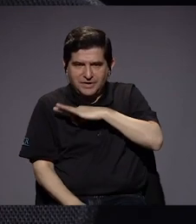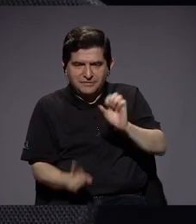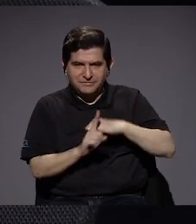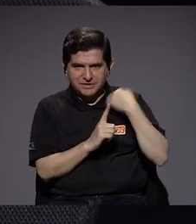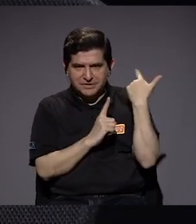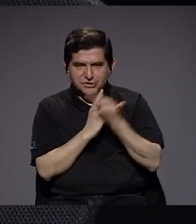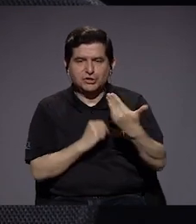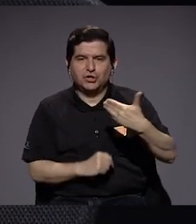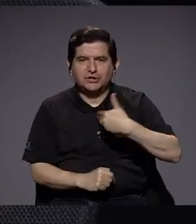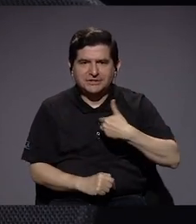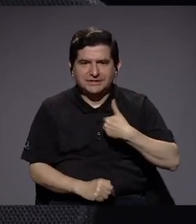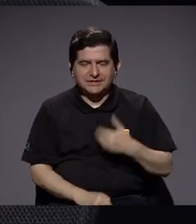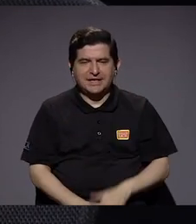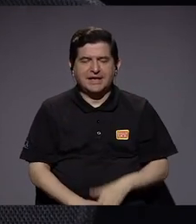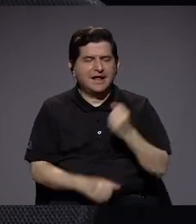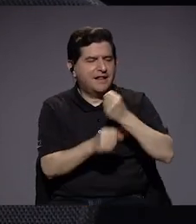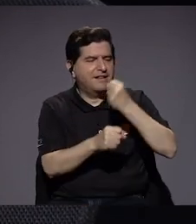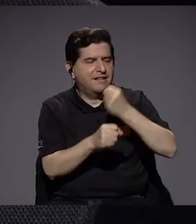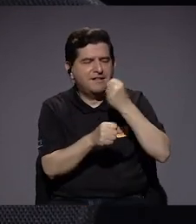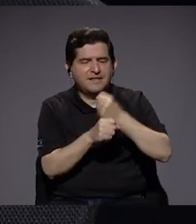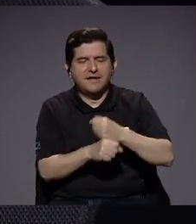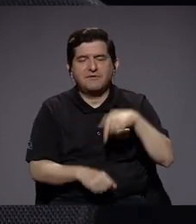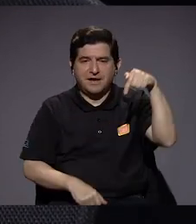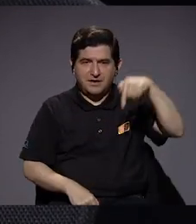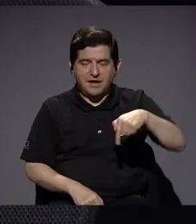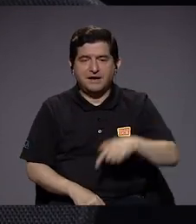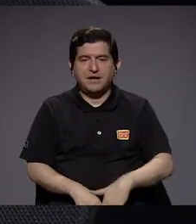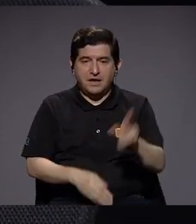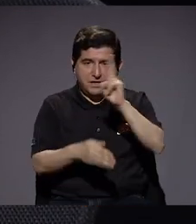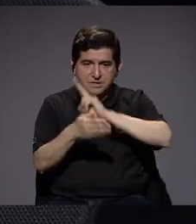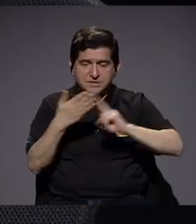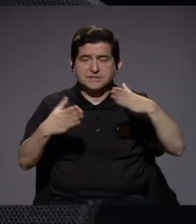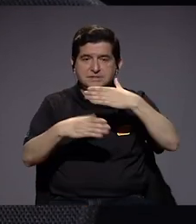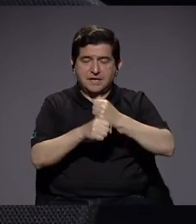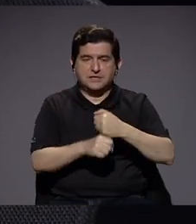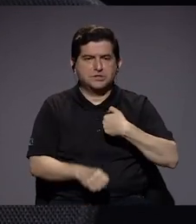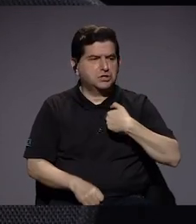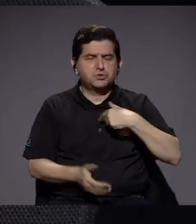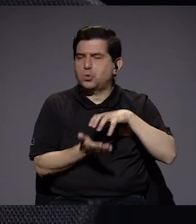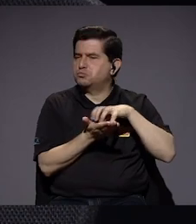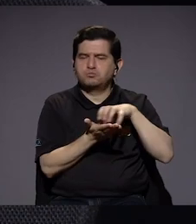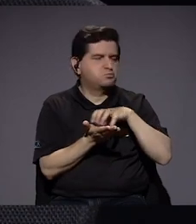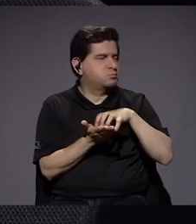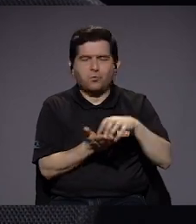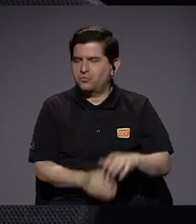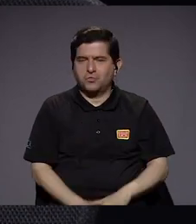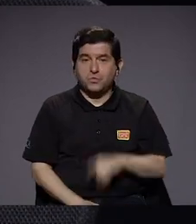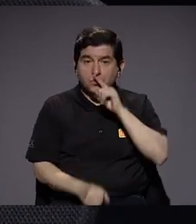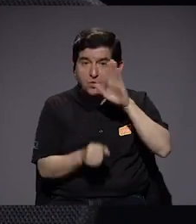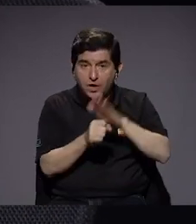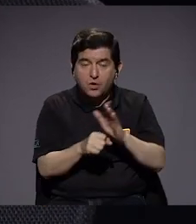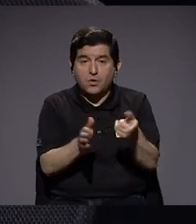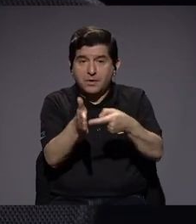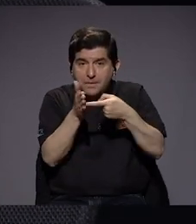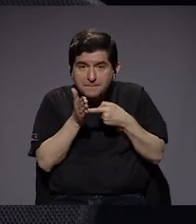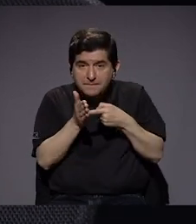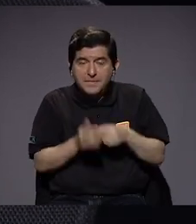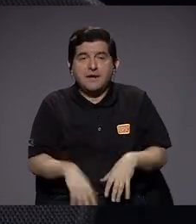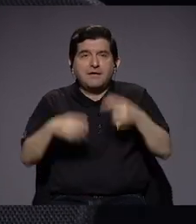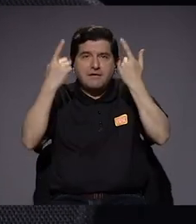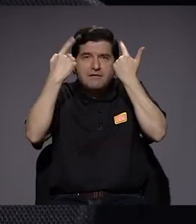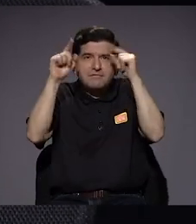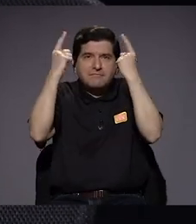social que tiene los esfuerzos que esta casa genera. Entonces, yo no tendría la menor duda de, al cumplir con el requerimiento de una